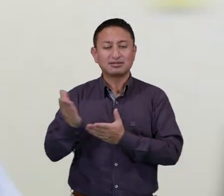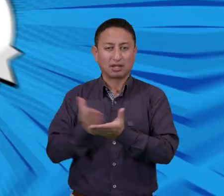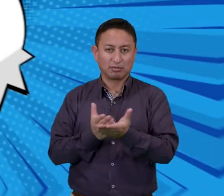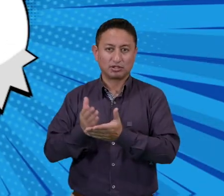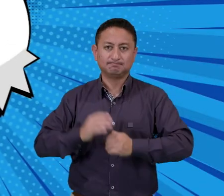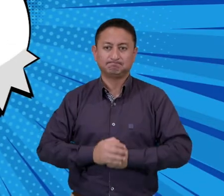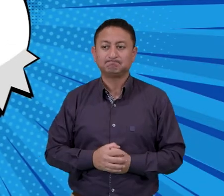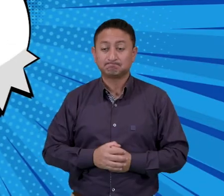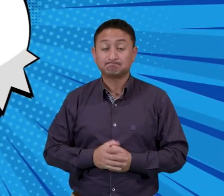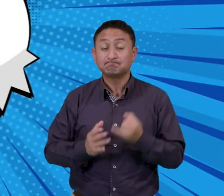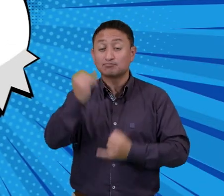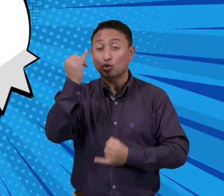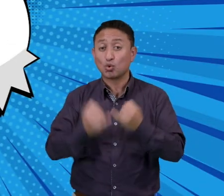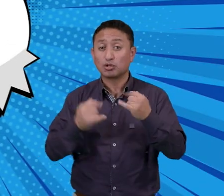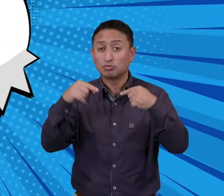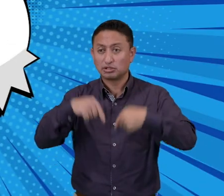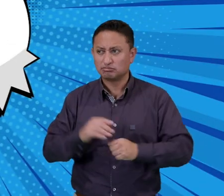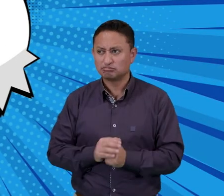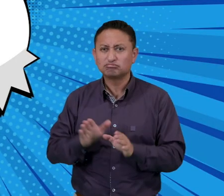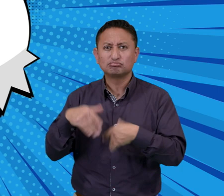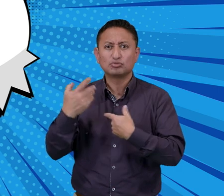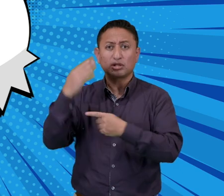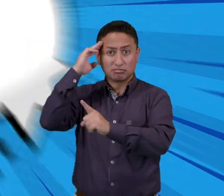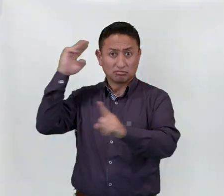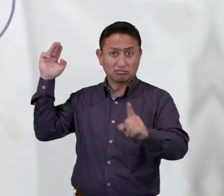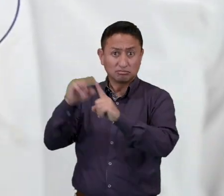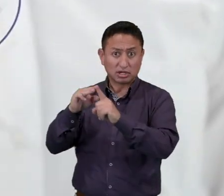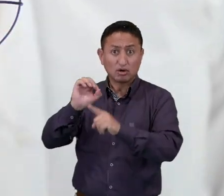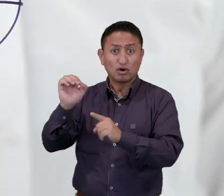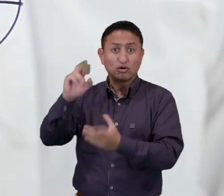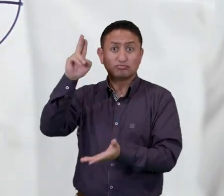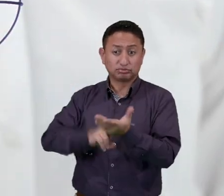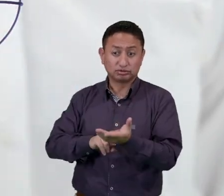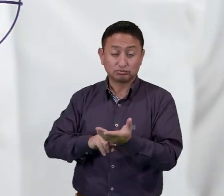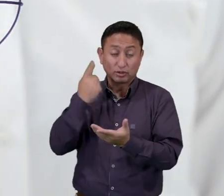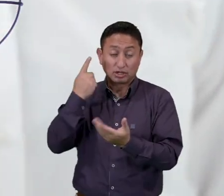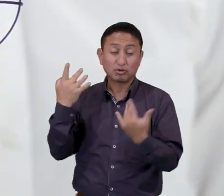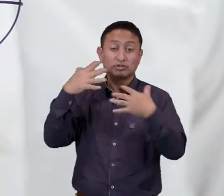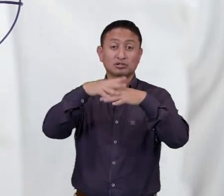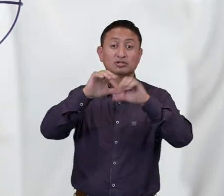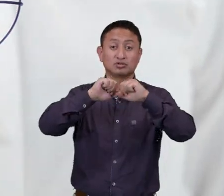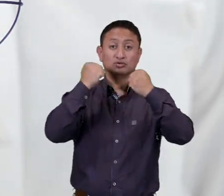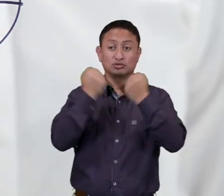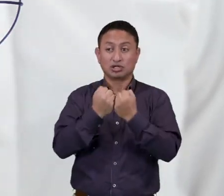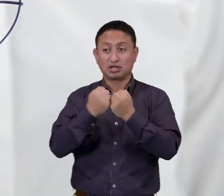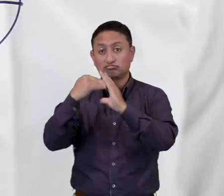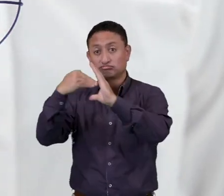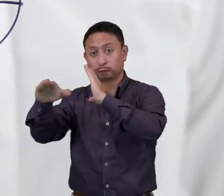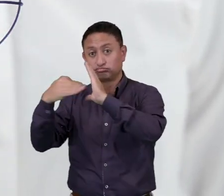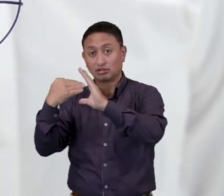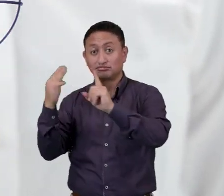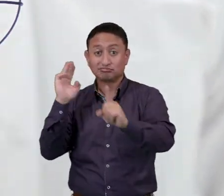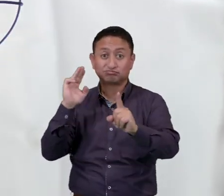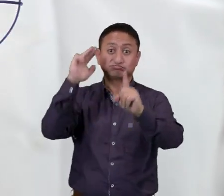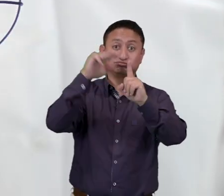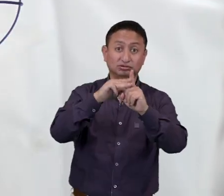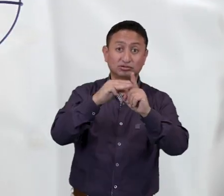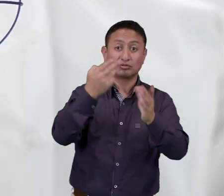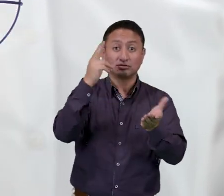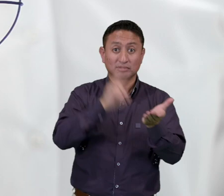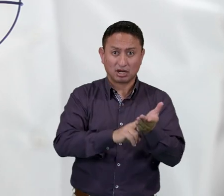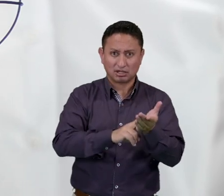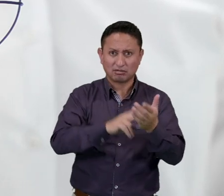de servicio. El último momento de la verdad es el canal escrito, que se subdivide en redes sociales, correo electrónico, mensaje de texto,